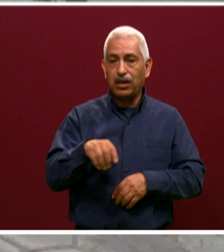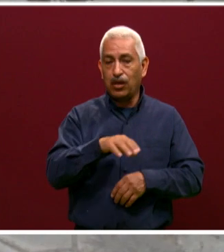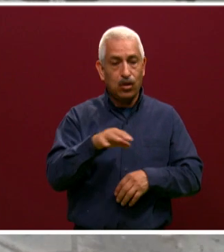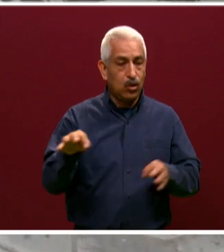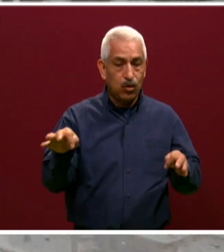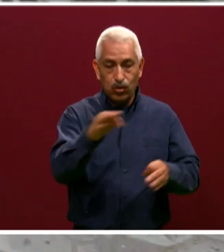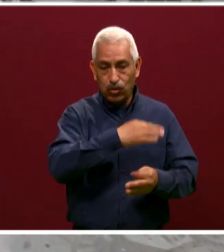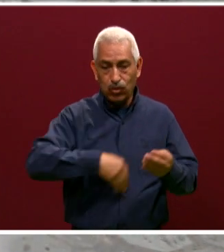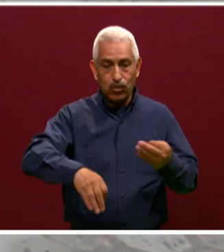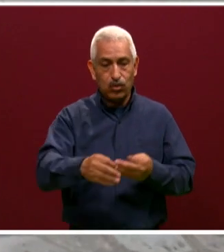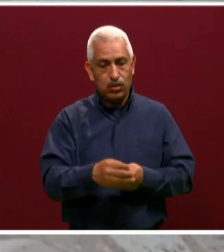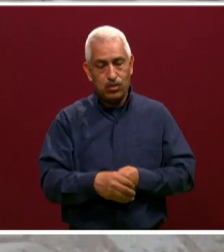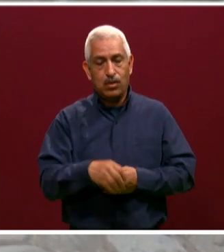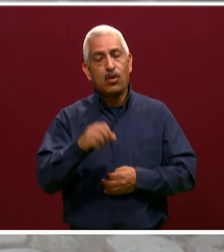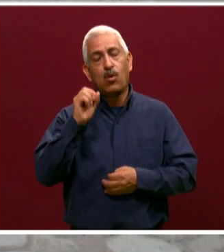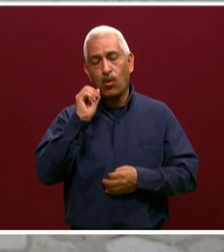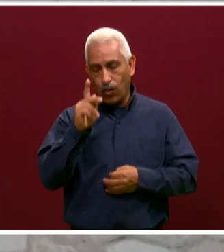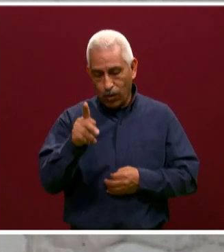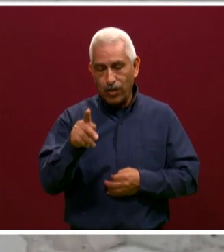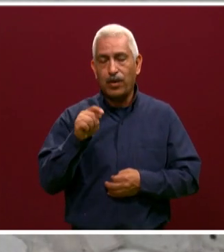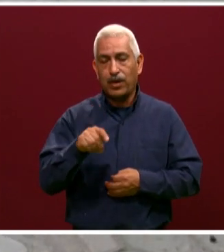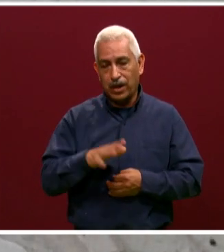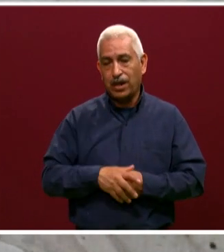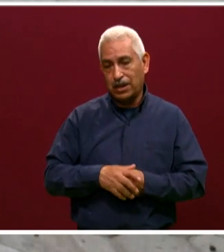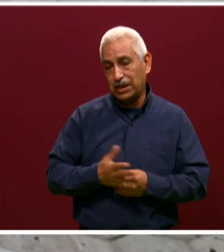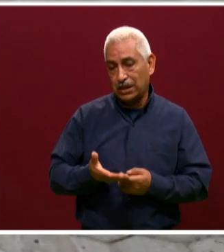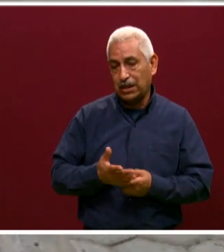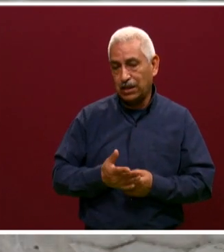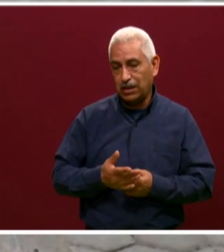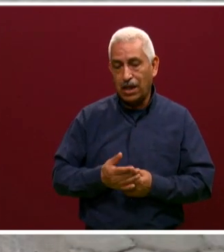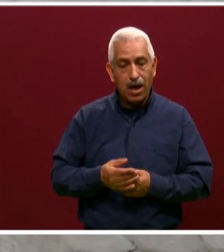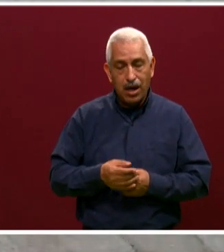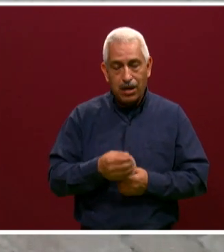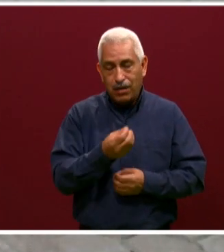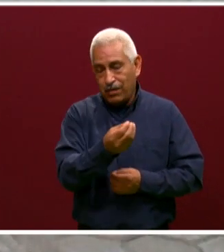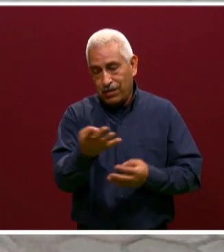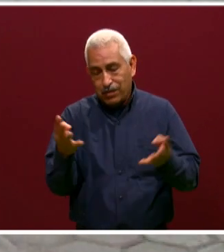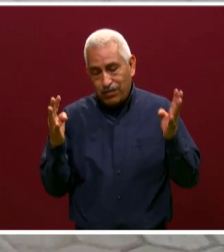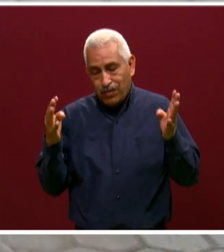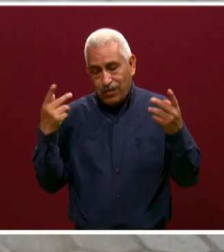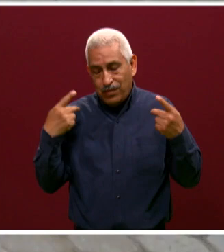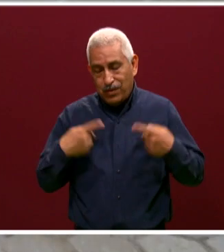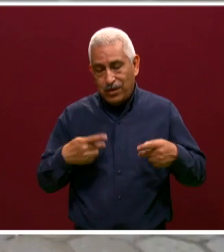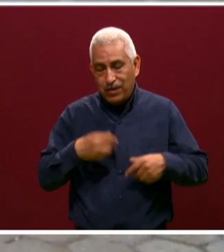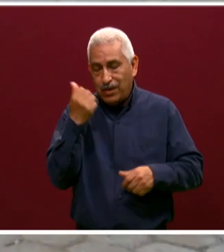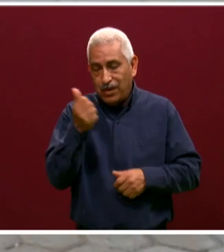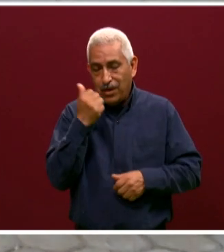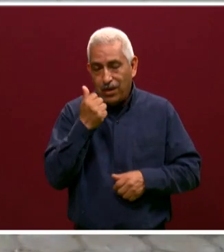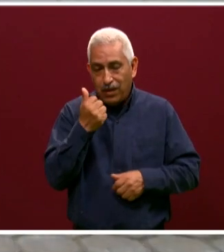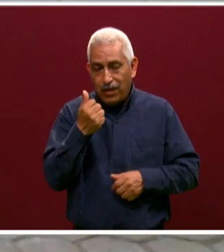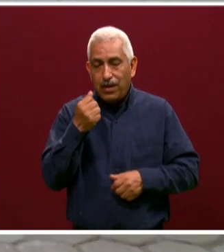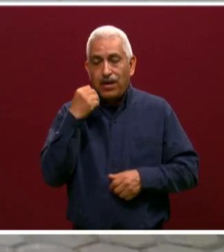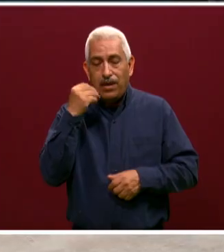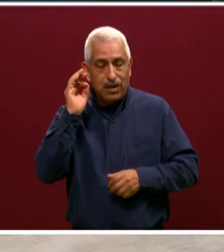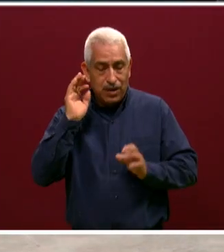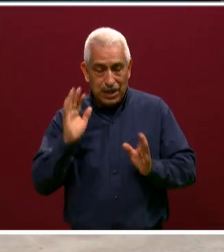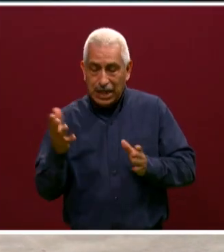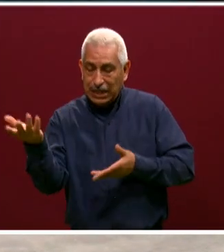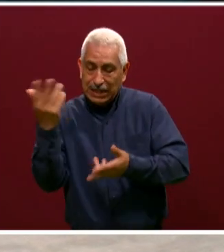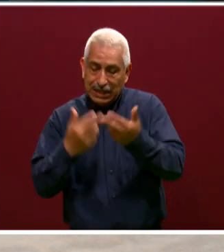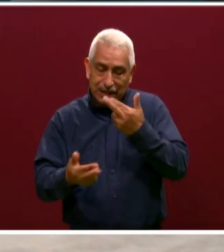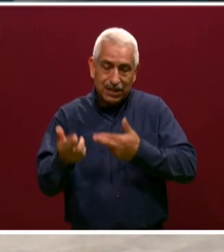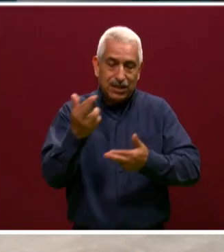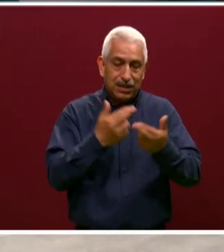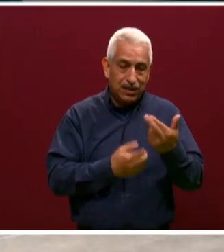sí recibimos llamadas de que ya quieren regresar. No, claro, ya me imagino, ¿no? Sobre todo. Muy importante la comunicación. Por supuesto.